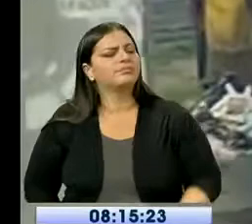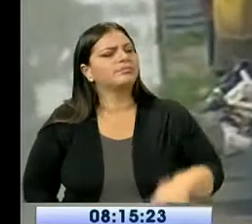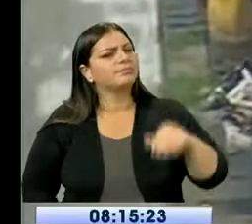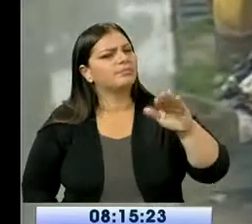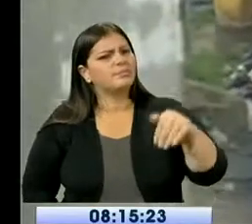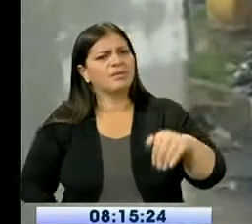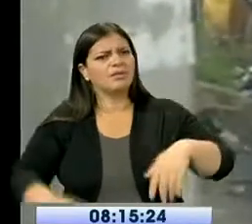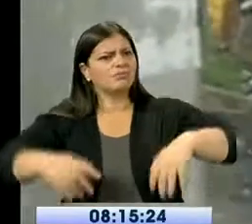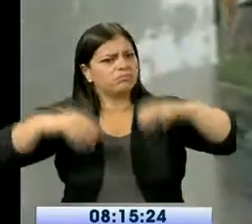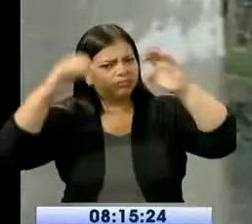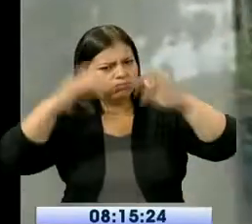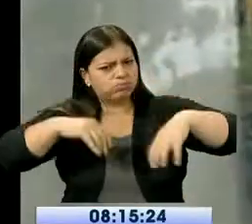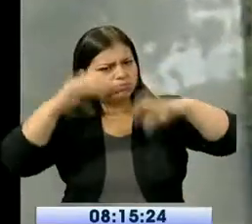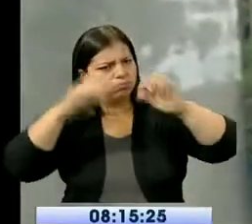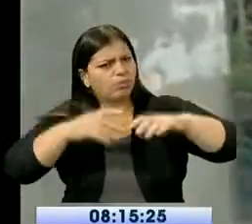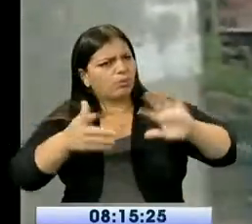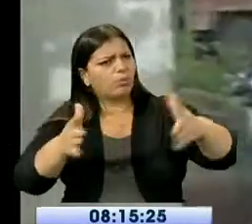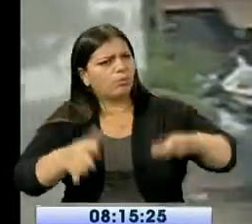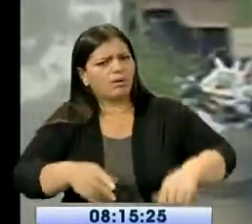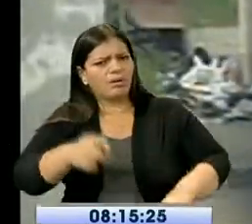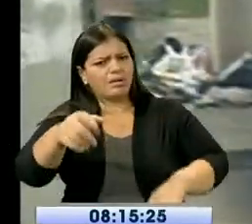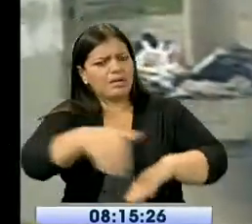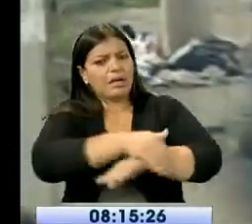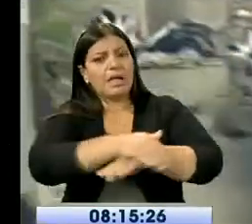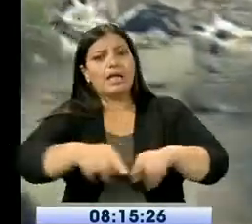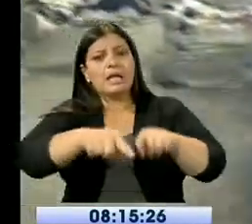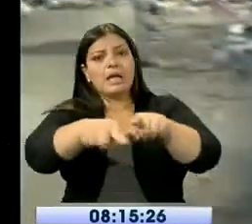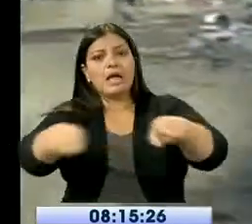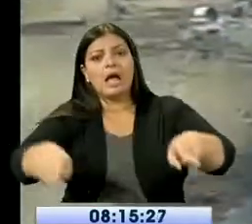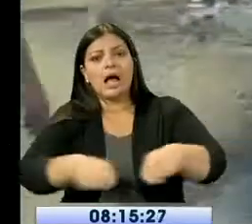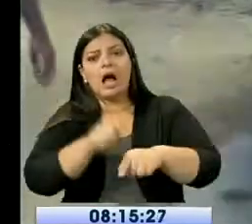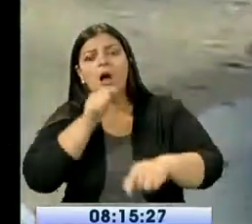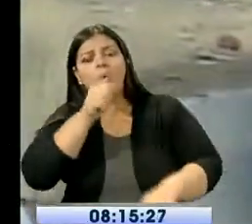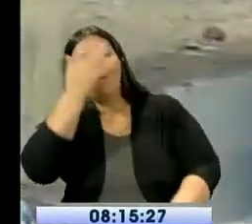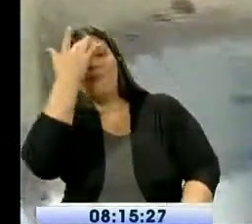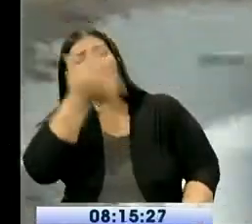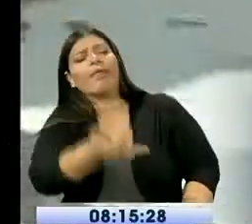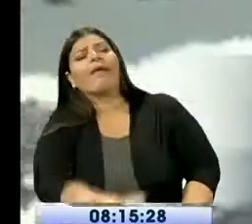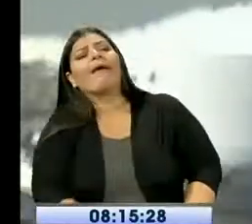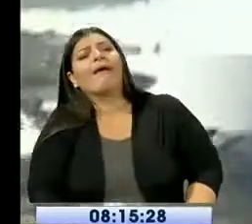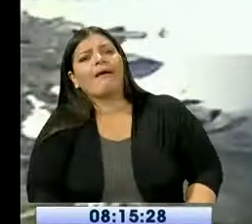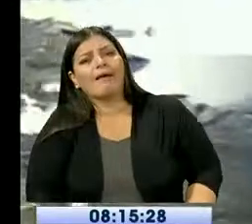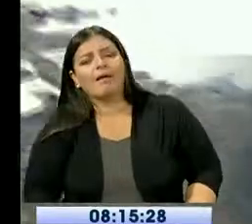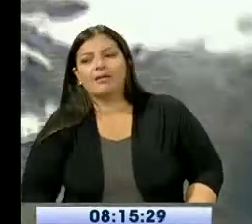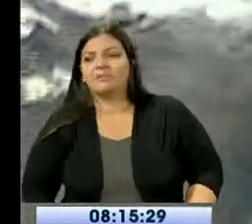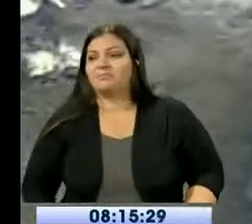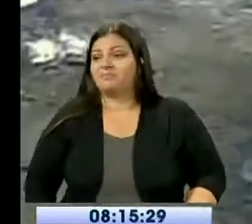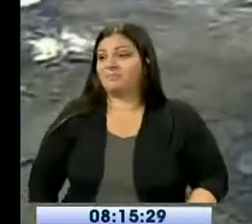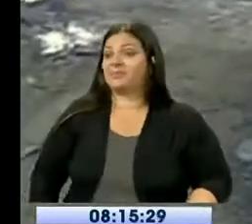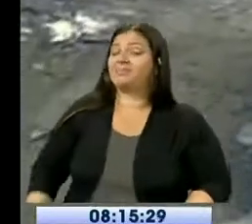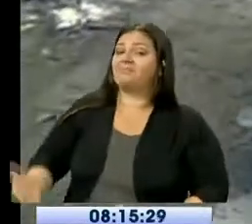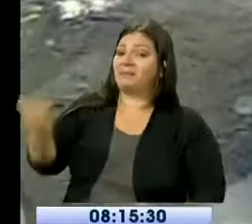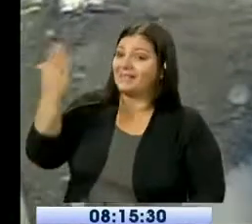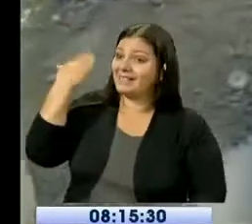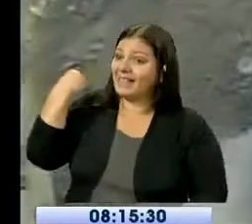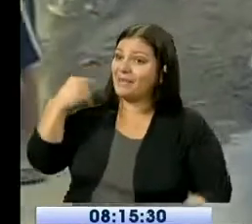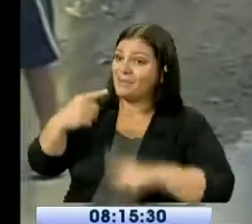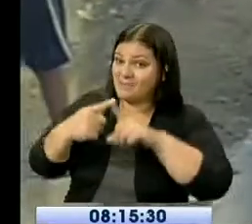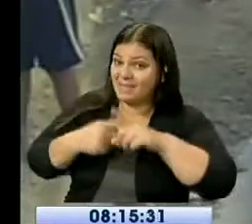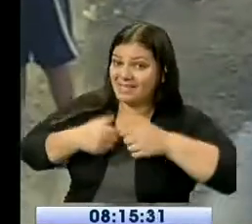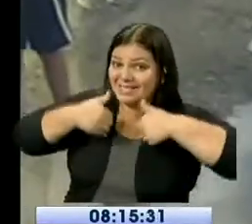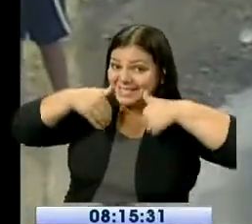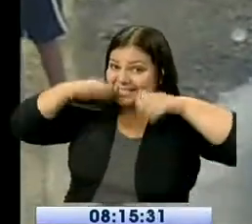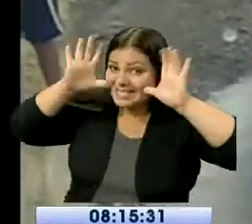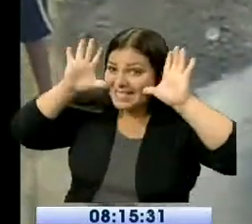tiempos ya. Desde diciembre. ¿El agua allí? Sí, hay llover. A ¿cuándo fue la última lluvia en el sector?